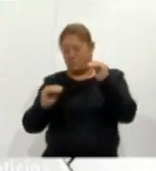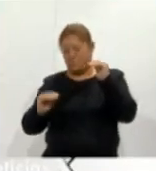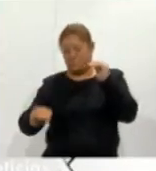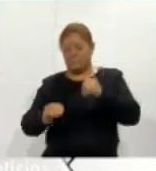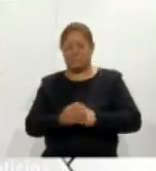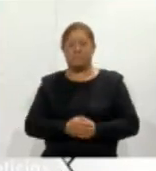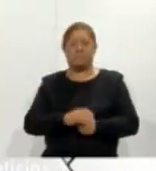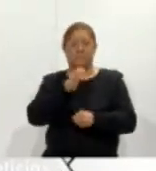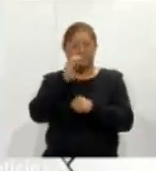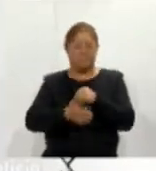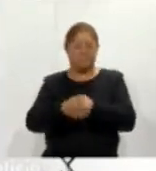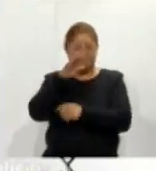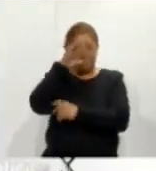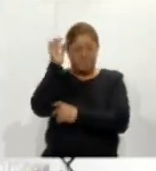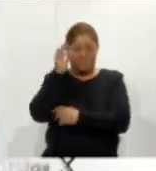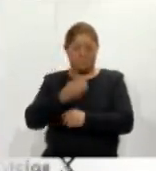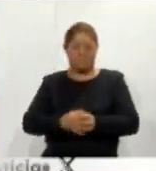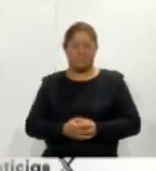Coracyt Noticias.